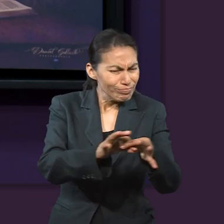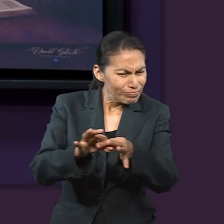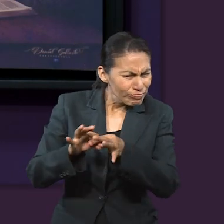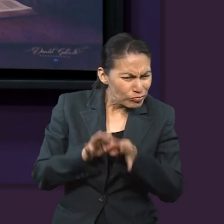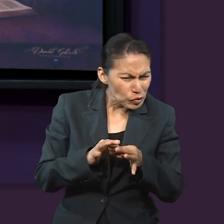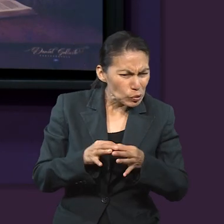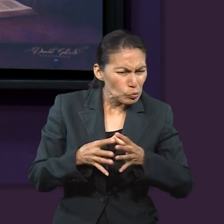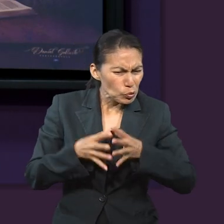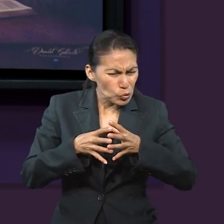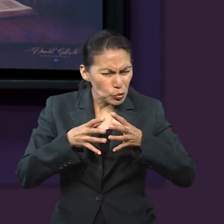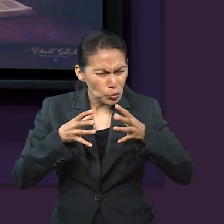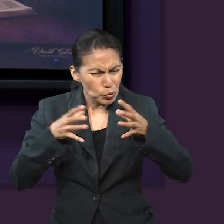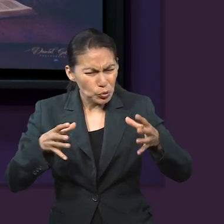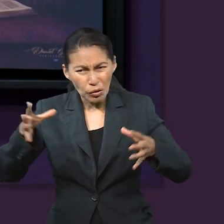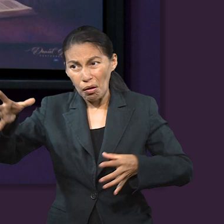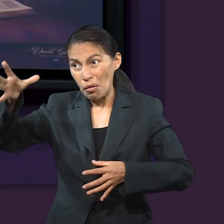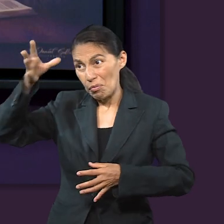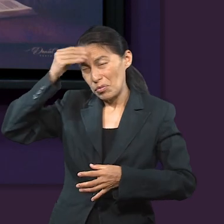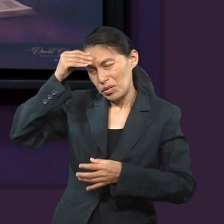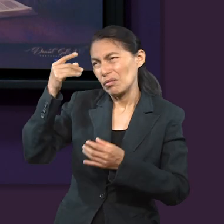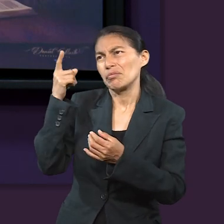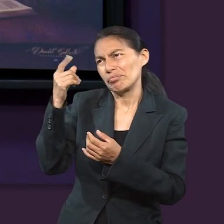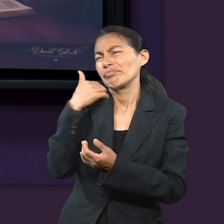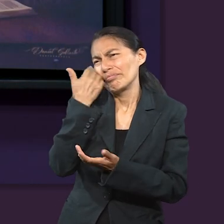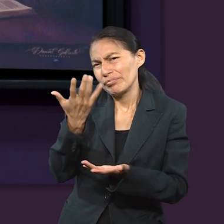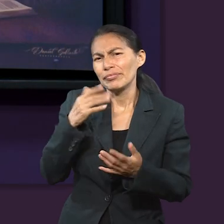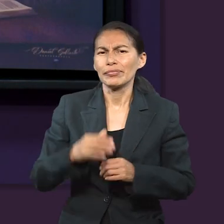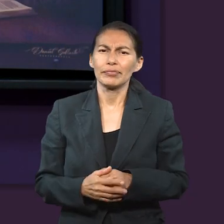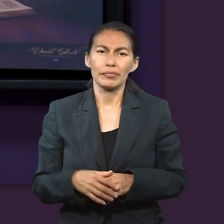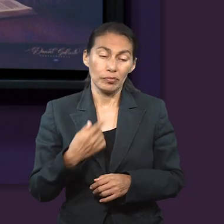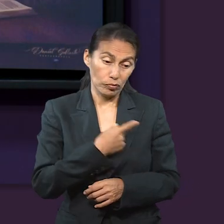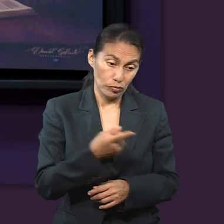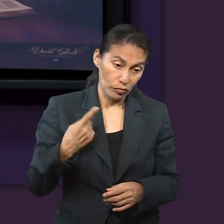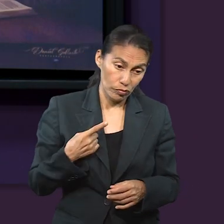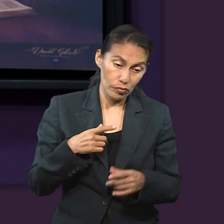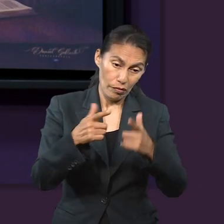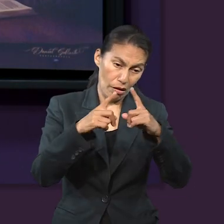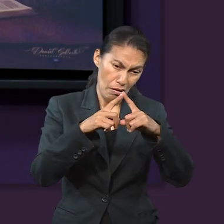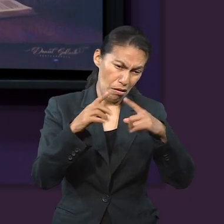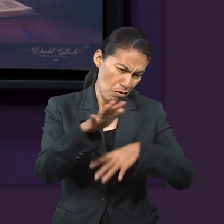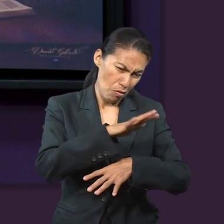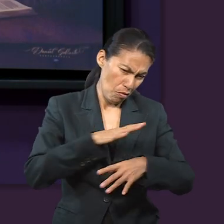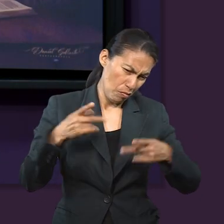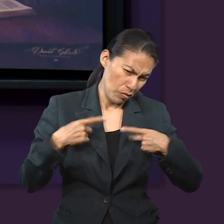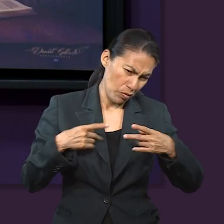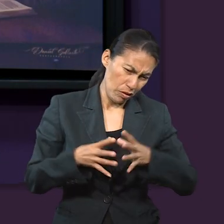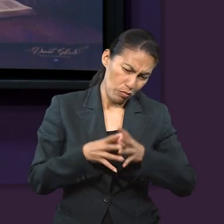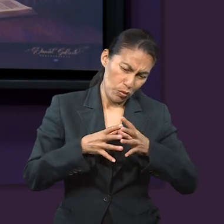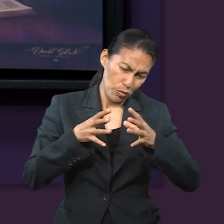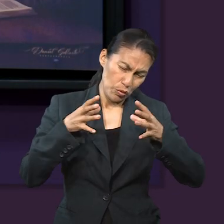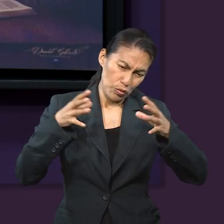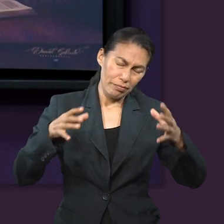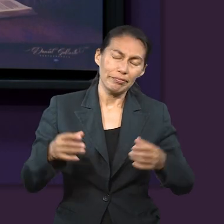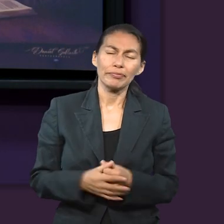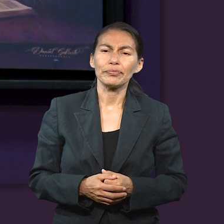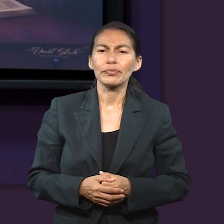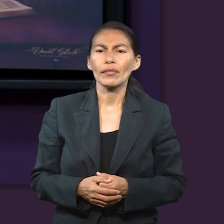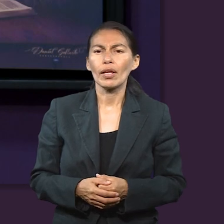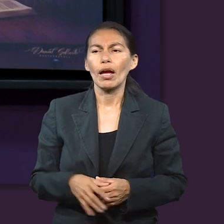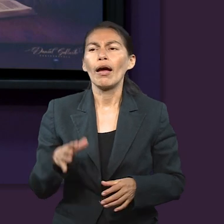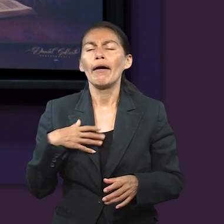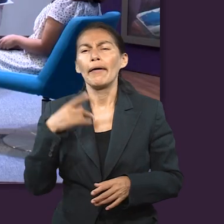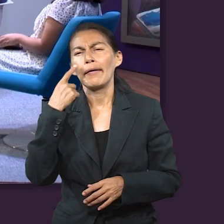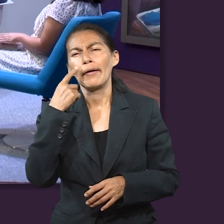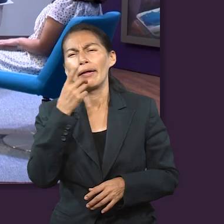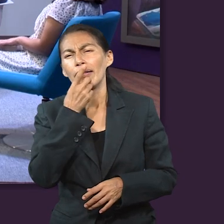vamos desarrollando en plenitud, así como Cristo desea que la iglesia crezca. Y algo que a mí me llama